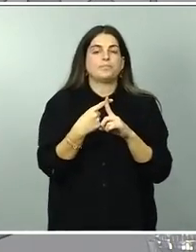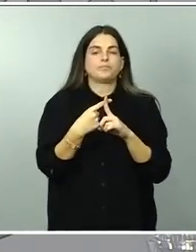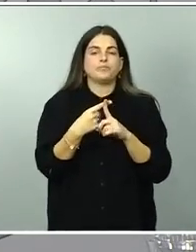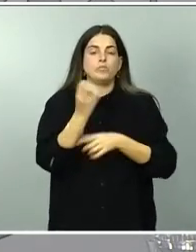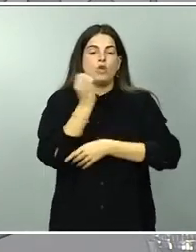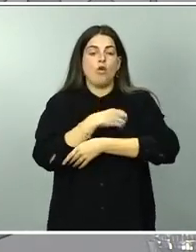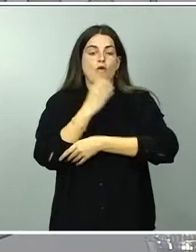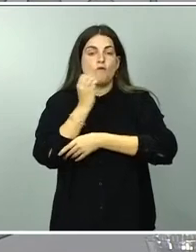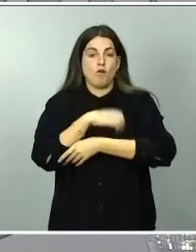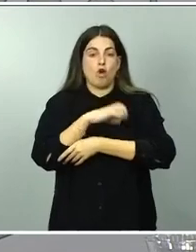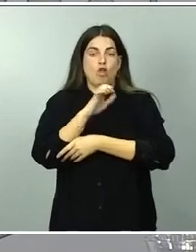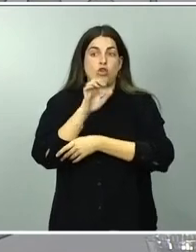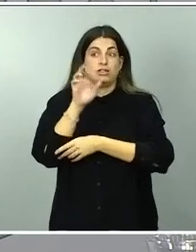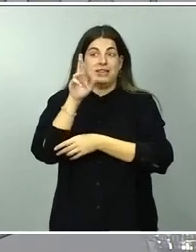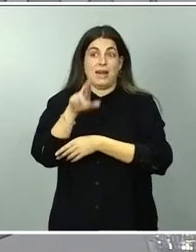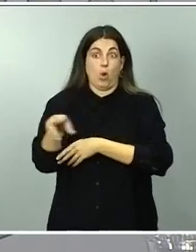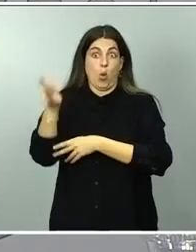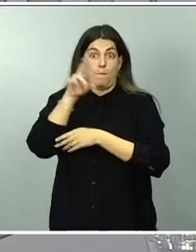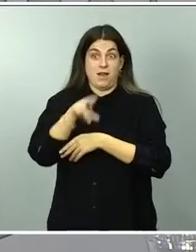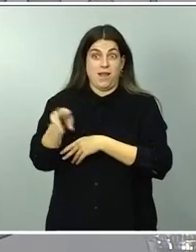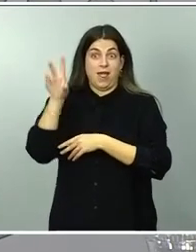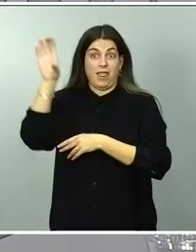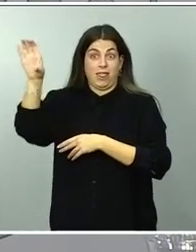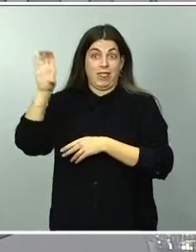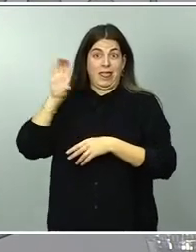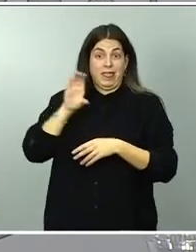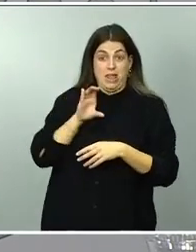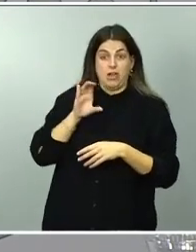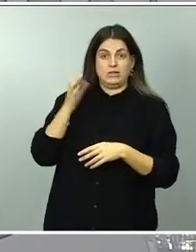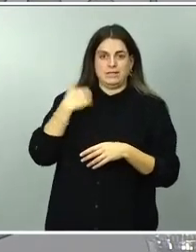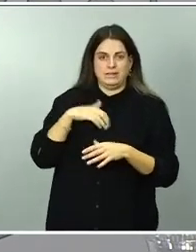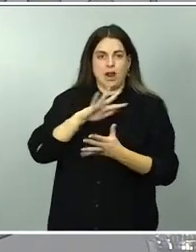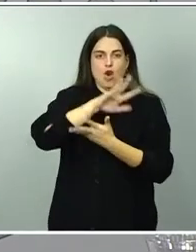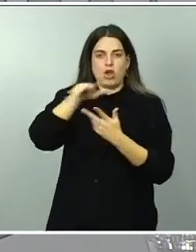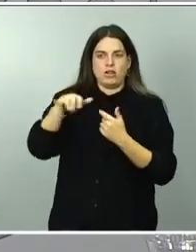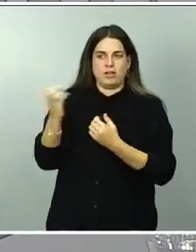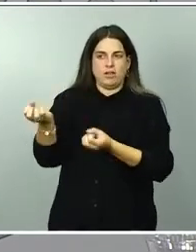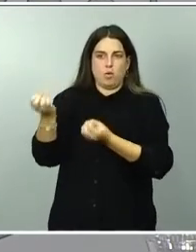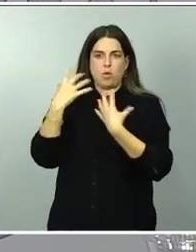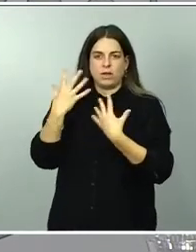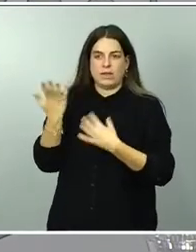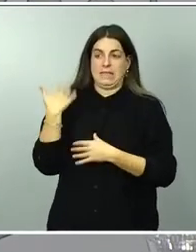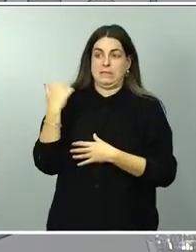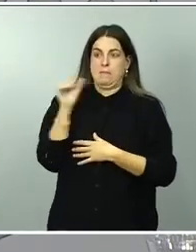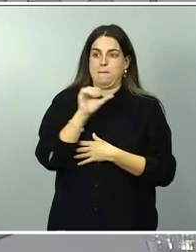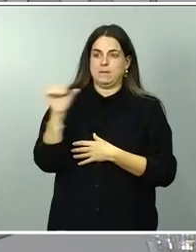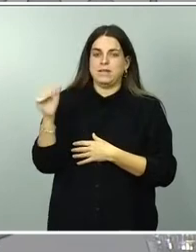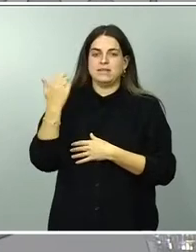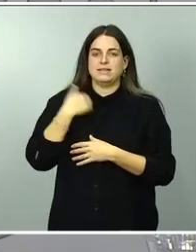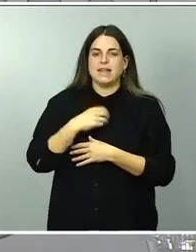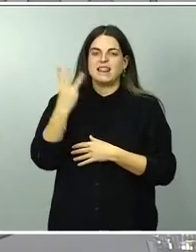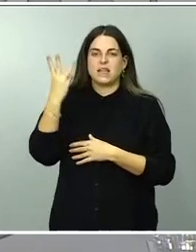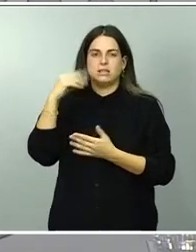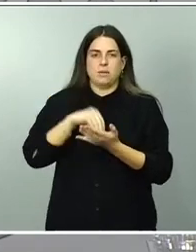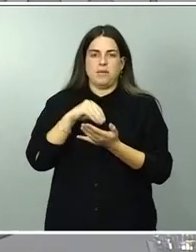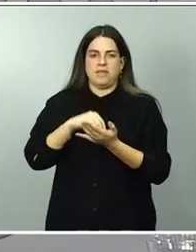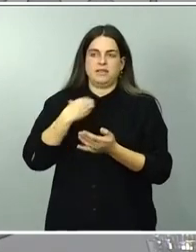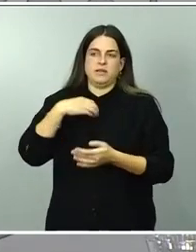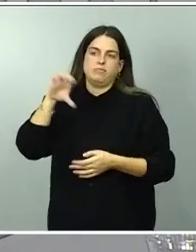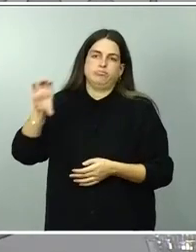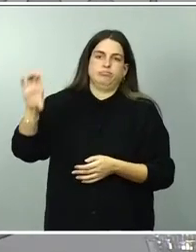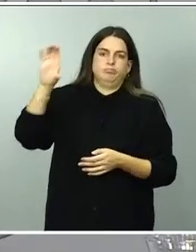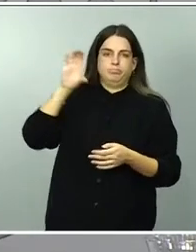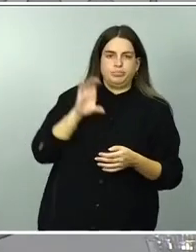de recuperación, que recibíamos también esa magnífica noticia la semana pasada de ese tercer desembolso como consecuencia del